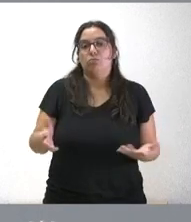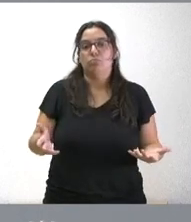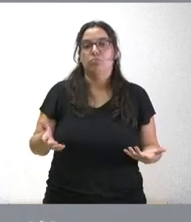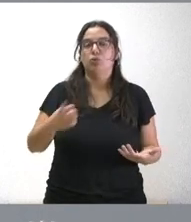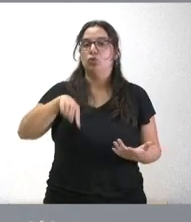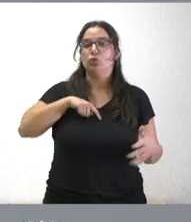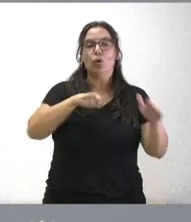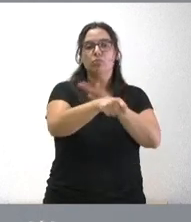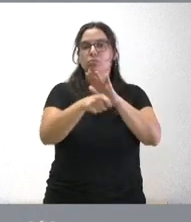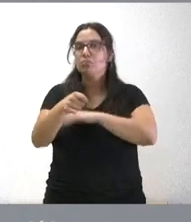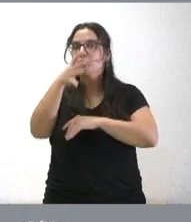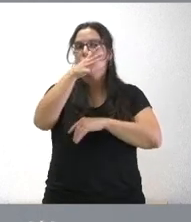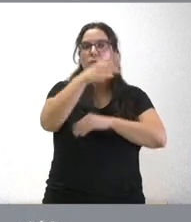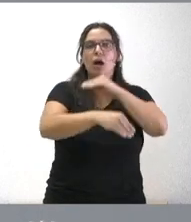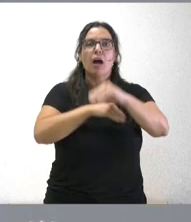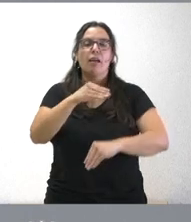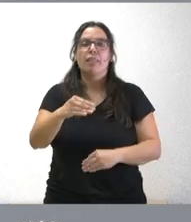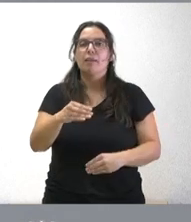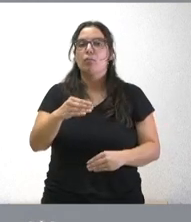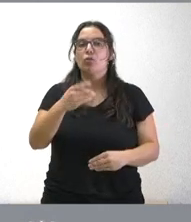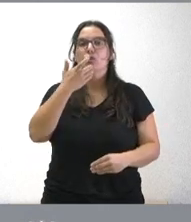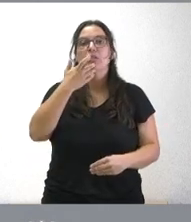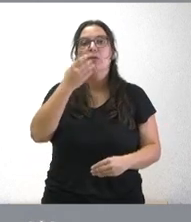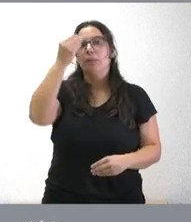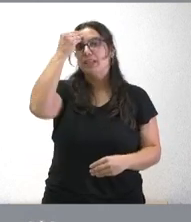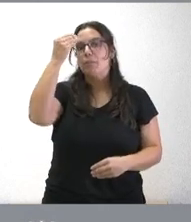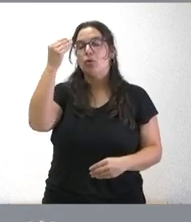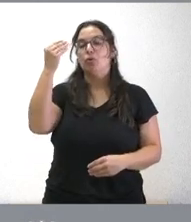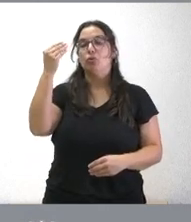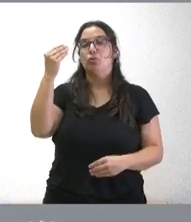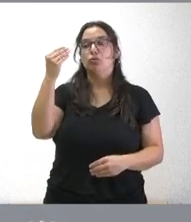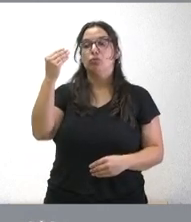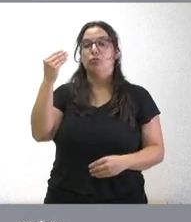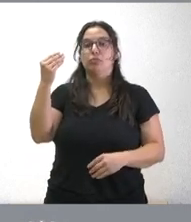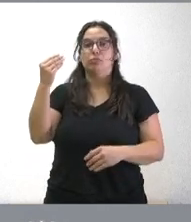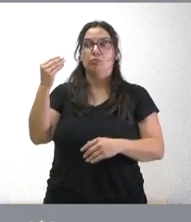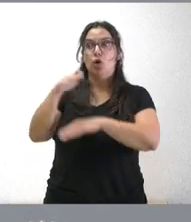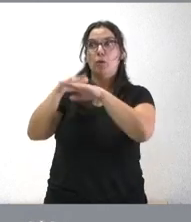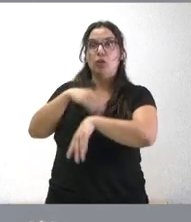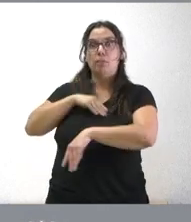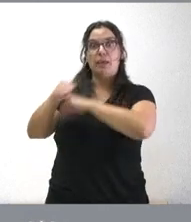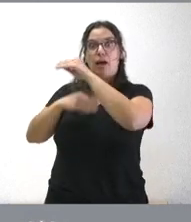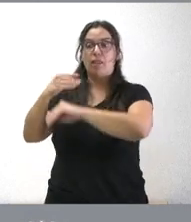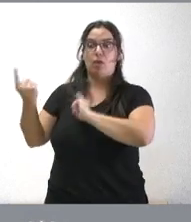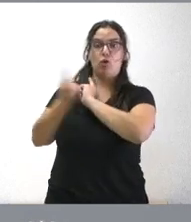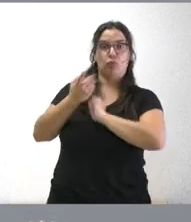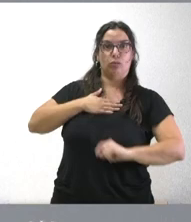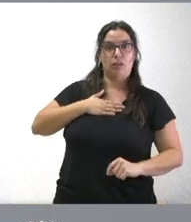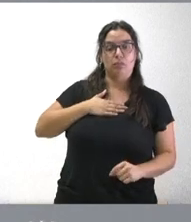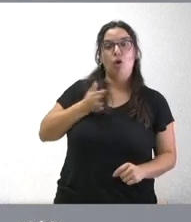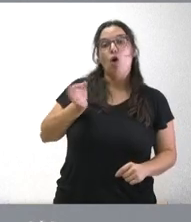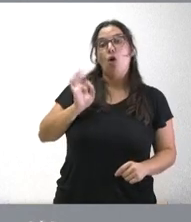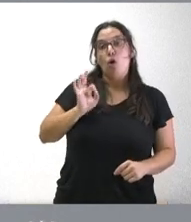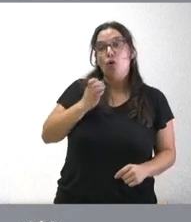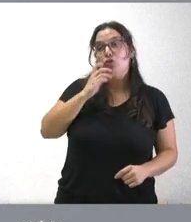presentaremos recursos contra aquellas agresiones de los intereses de Castilla y León que realiza el gobierno de España o nos sumaremos